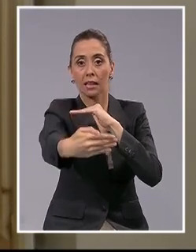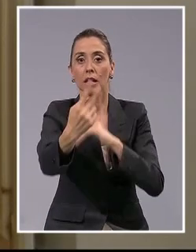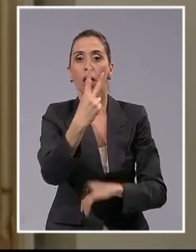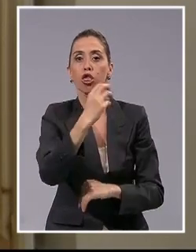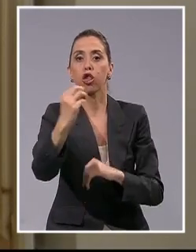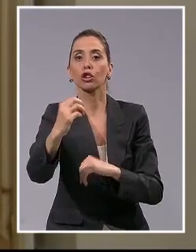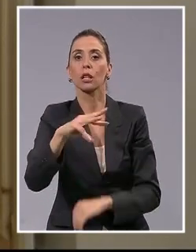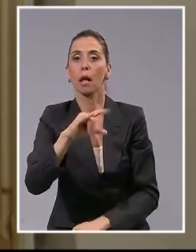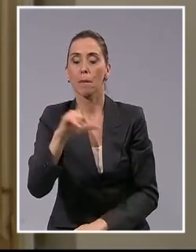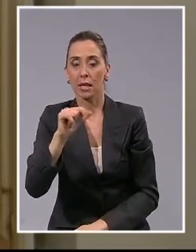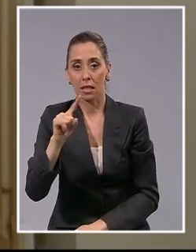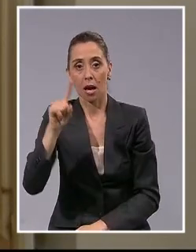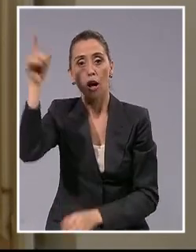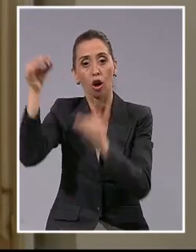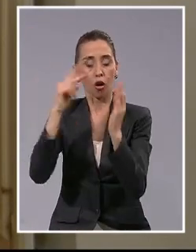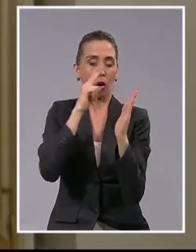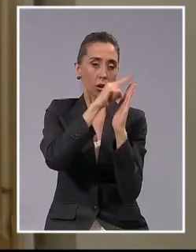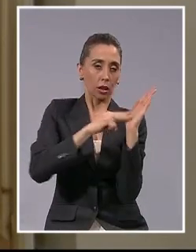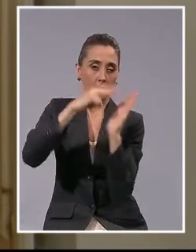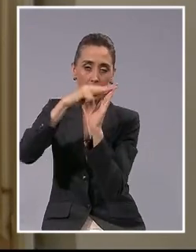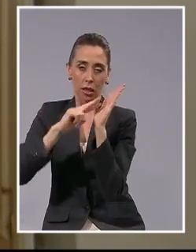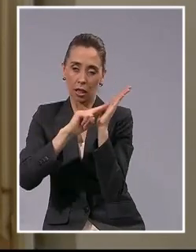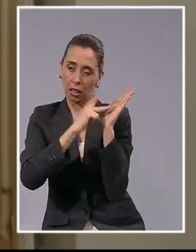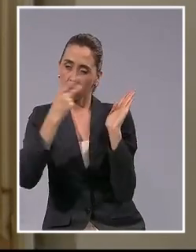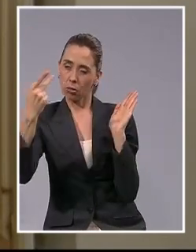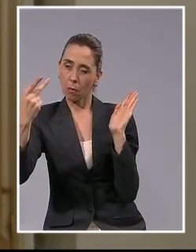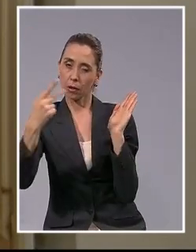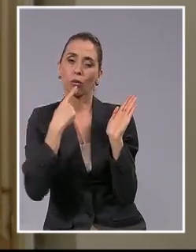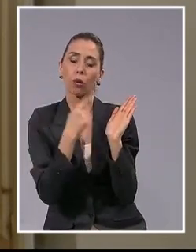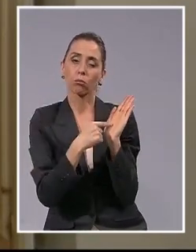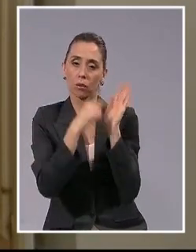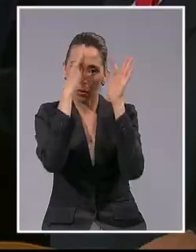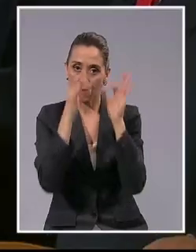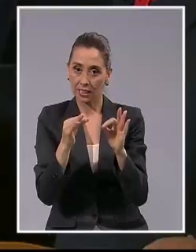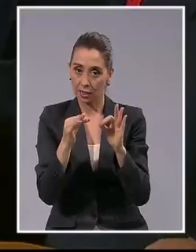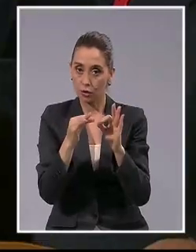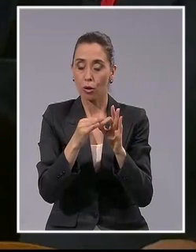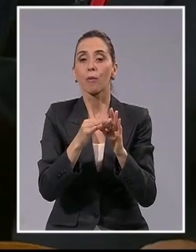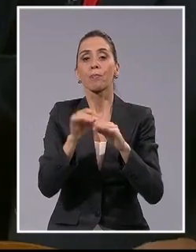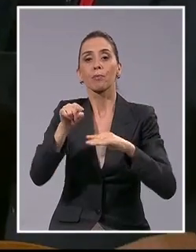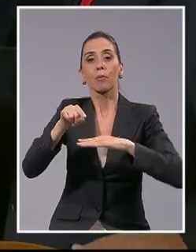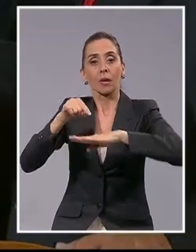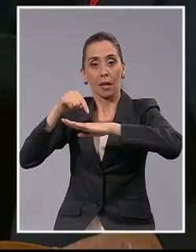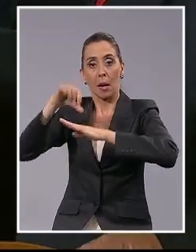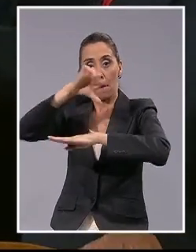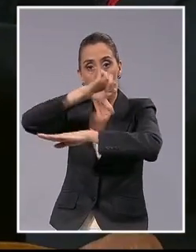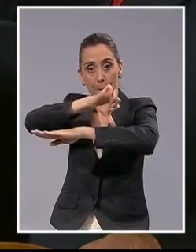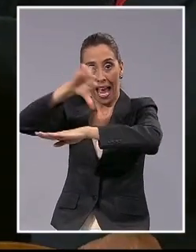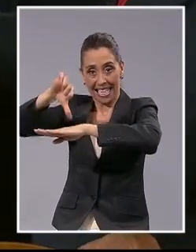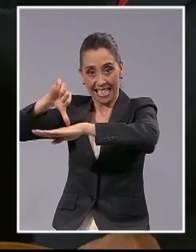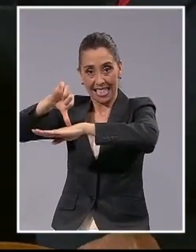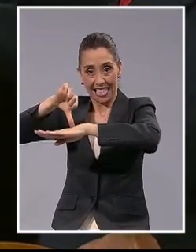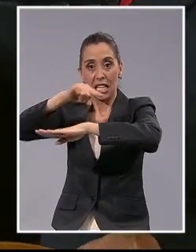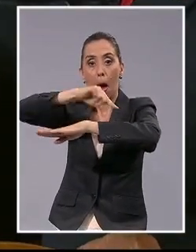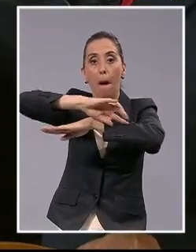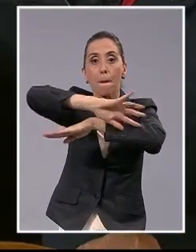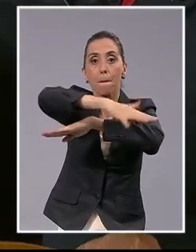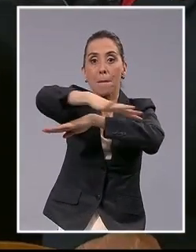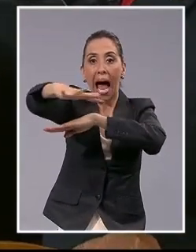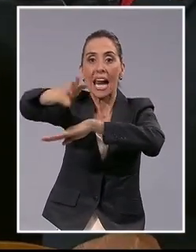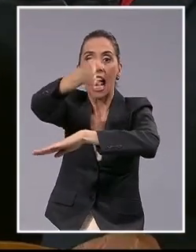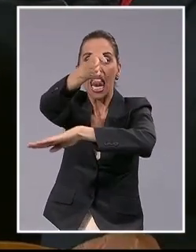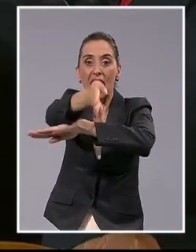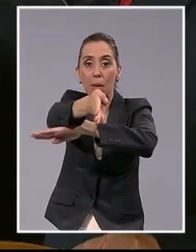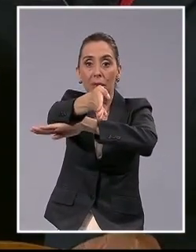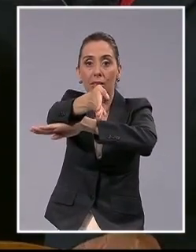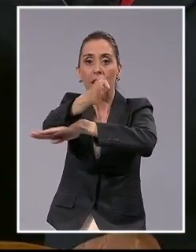Siguiendo esta interpretación, la Corte determinó que el límite marítimo entre ambos países es un paralelo